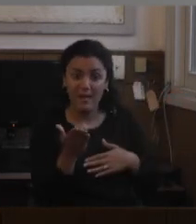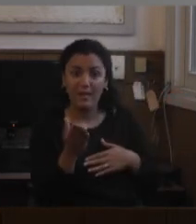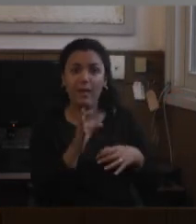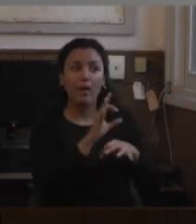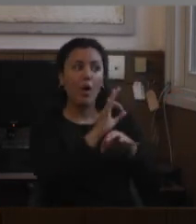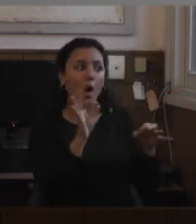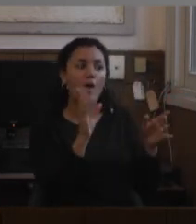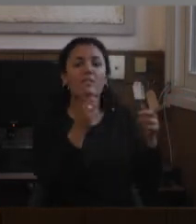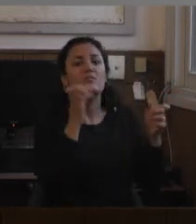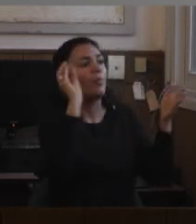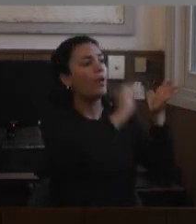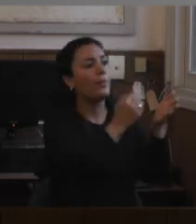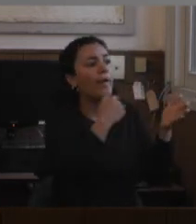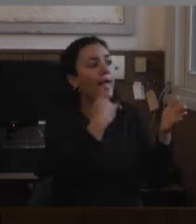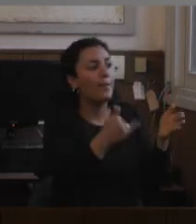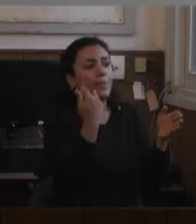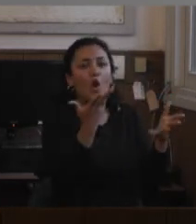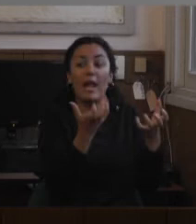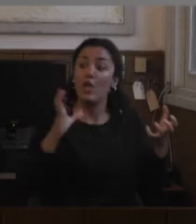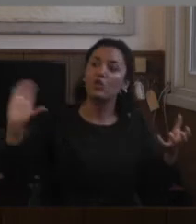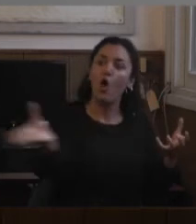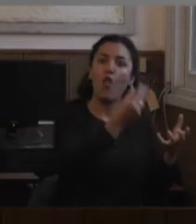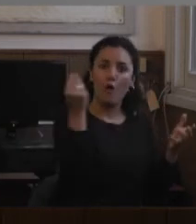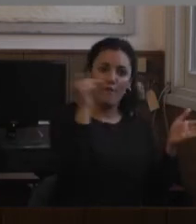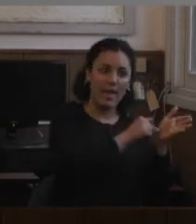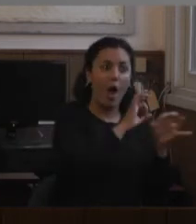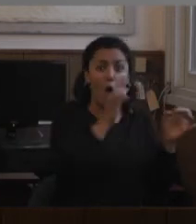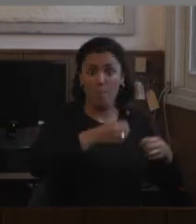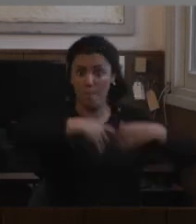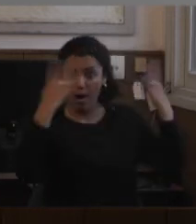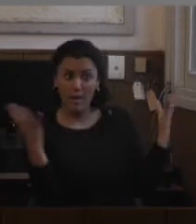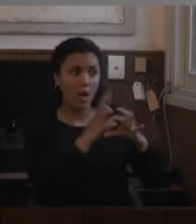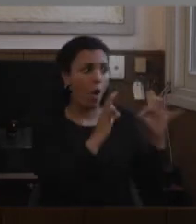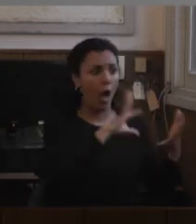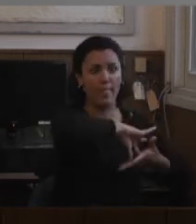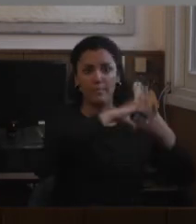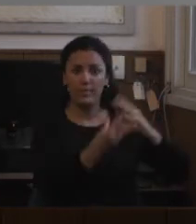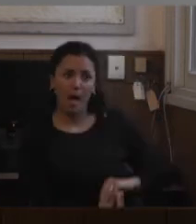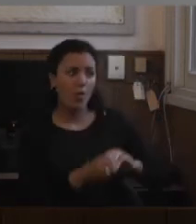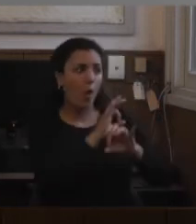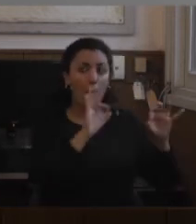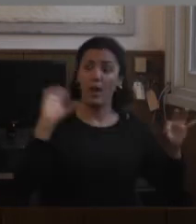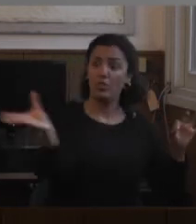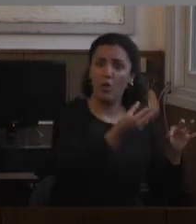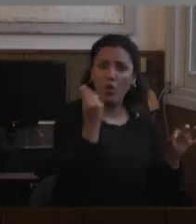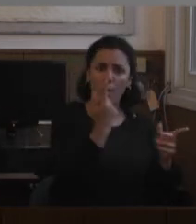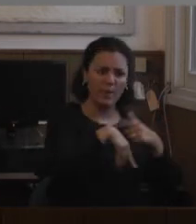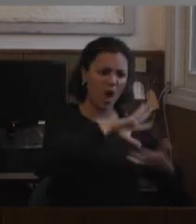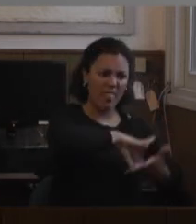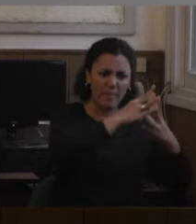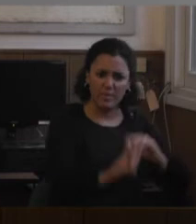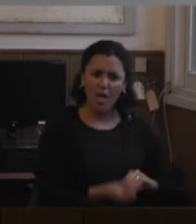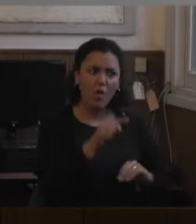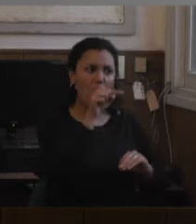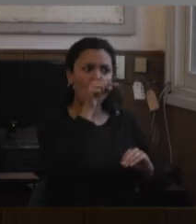para todos entre comillas baile para cualquiera baile adaptado pero si pone baile adaptado no van a venir los que no tienen